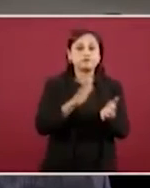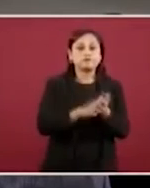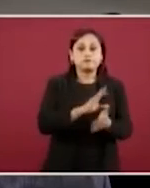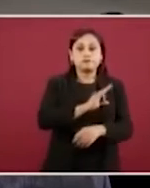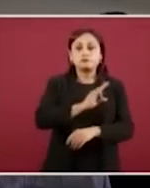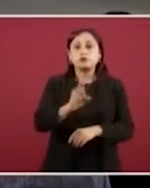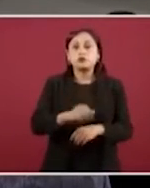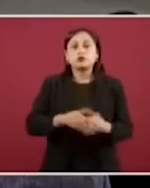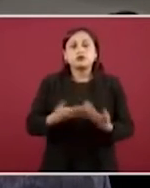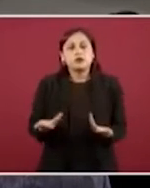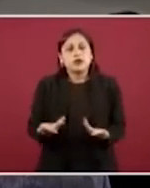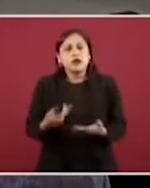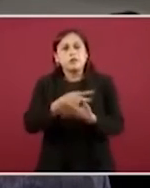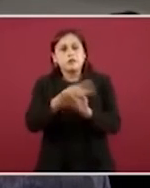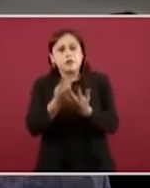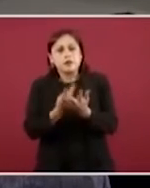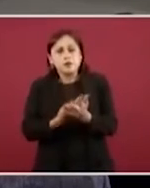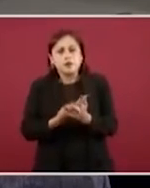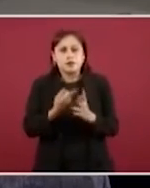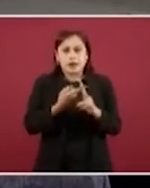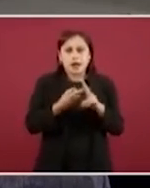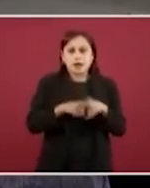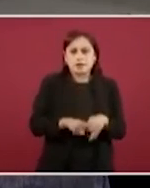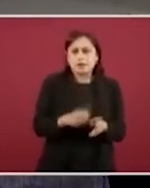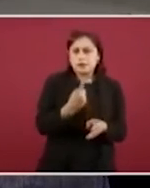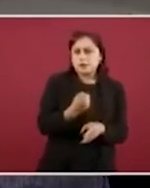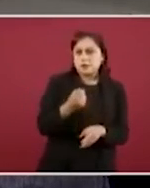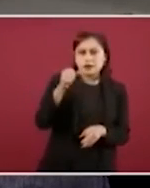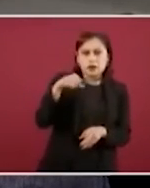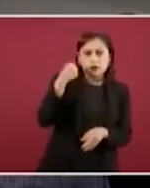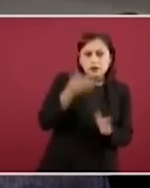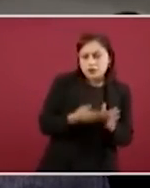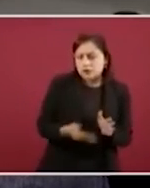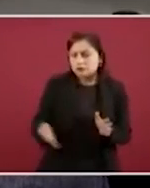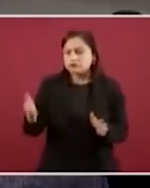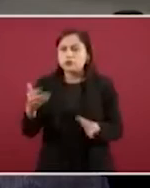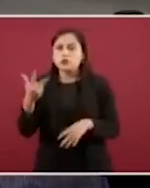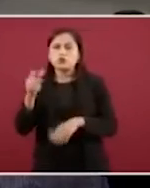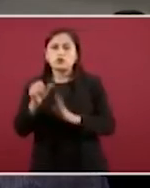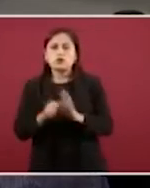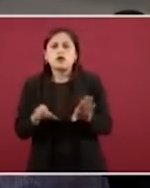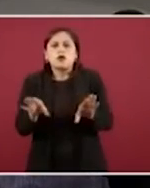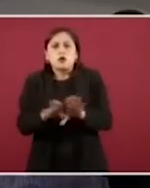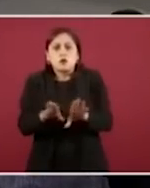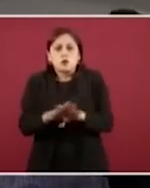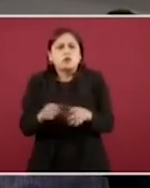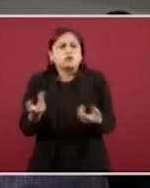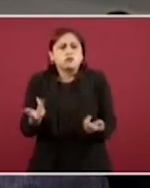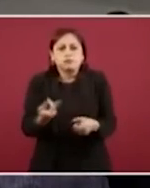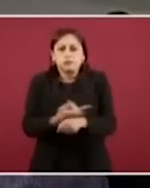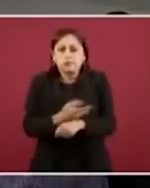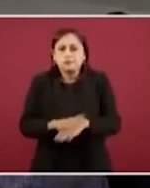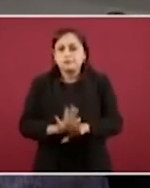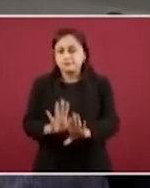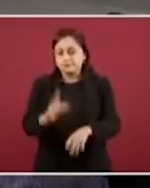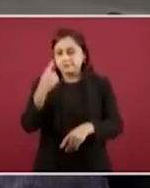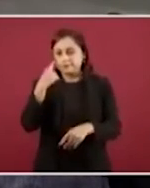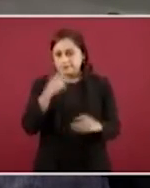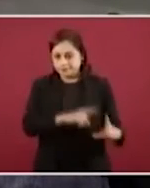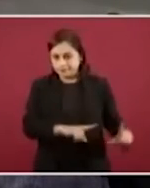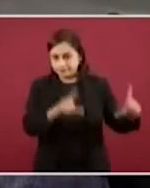piloto en ocho meses desde el primero de abril? Pueden pasar a la siguiente. Aquí creo que es importante señalar